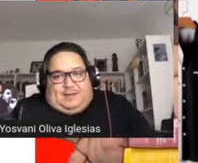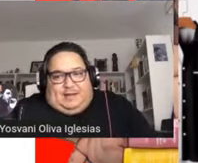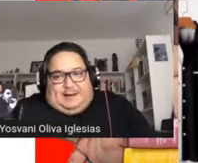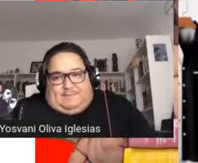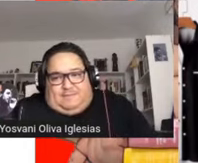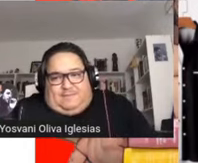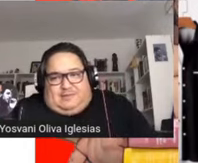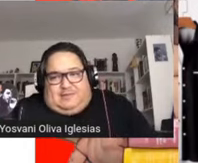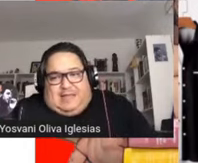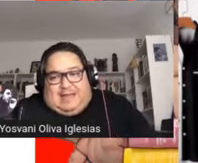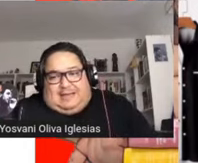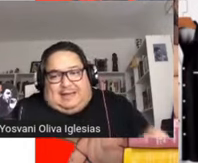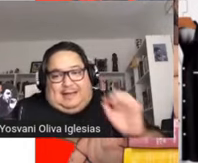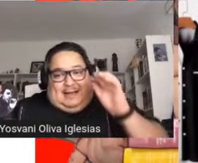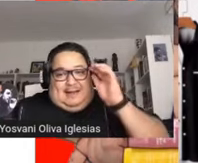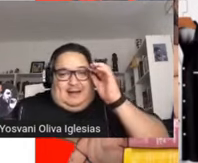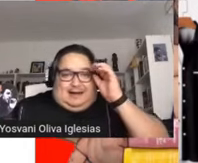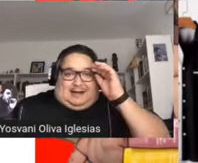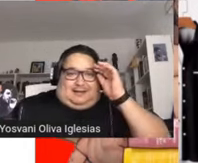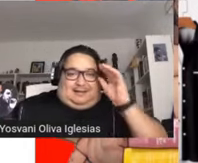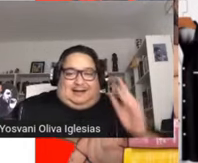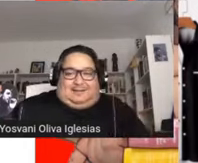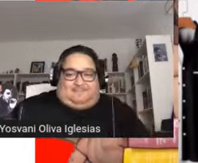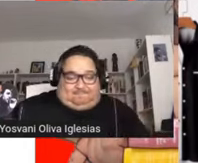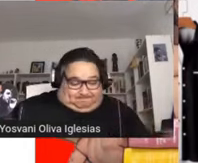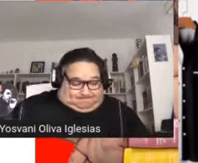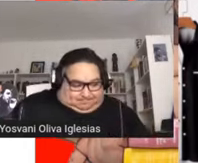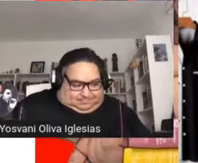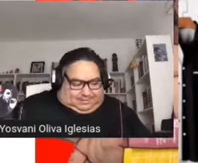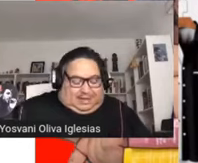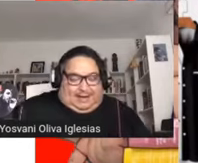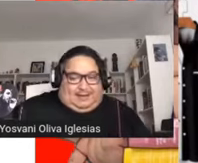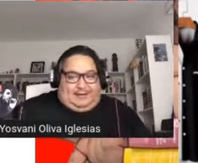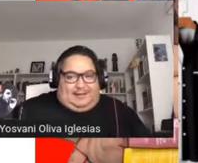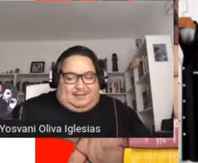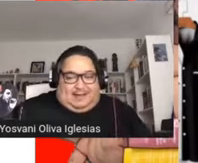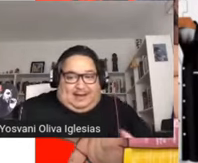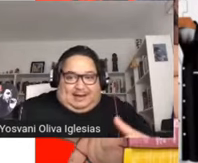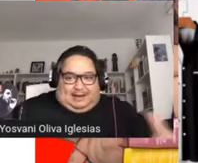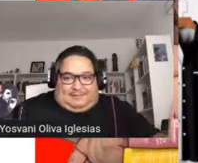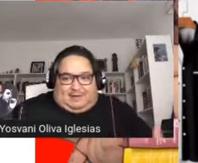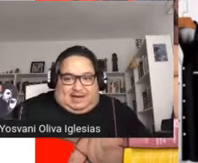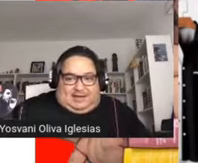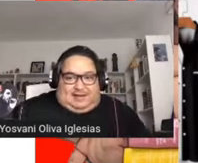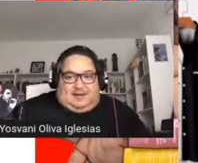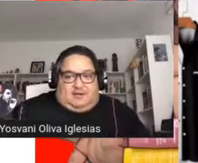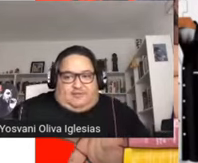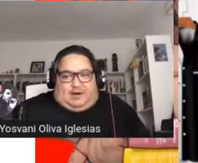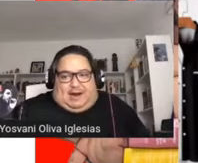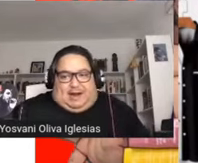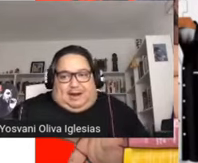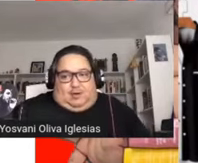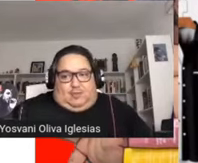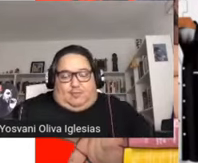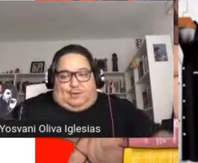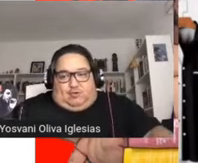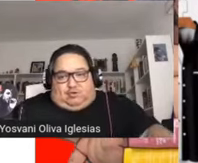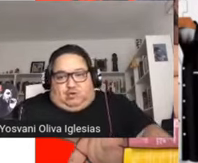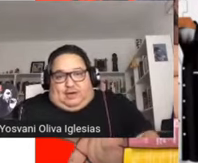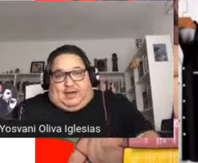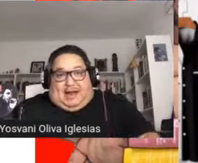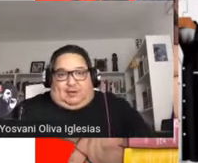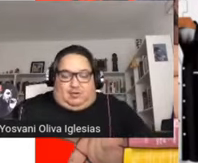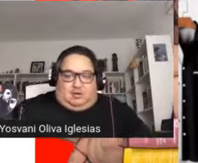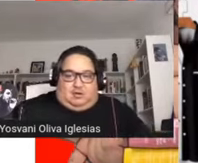Hay que resaltar que deja ahí fuera a los